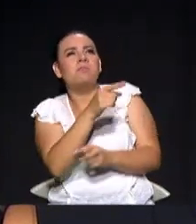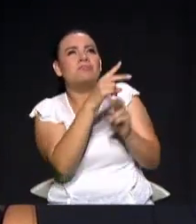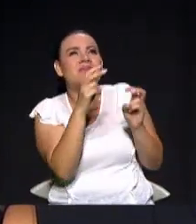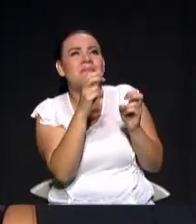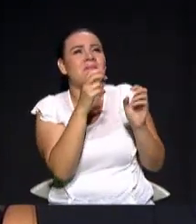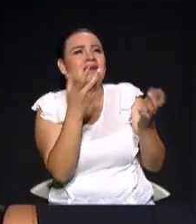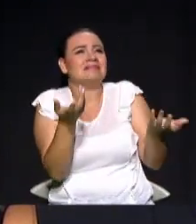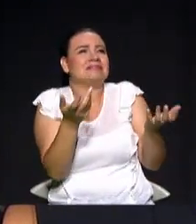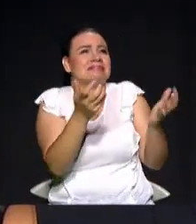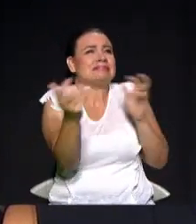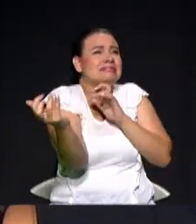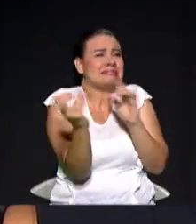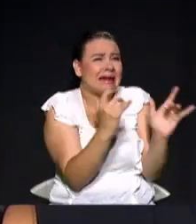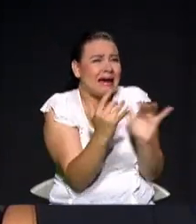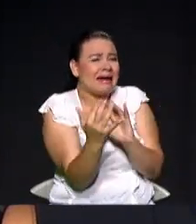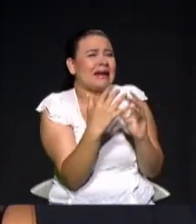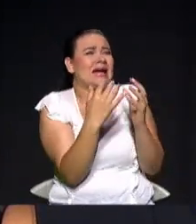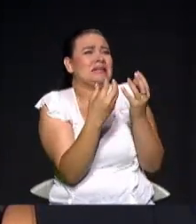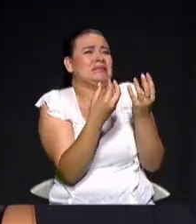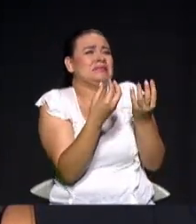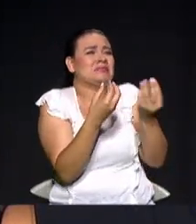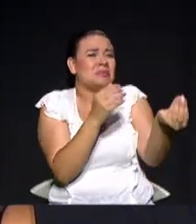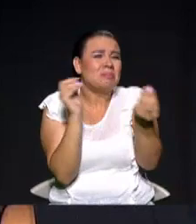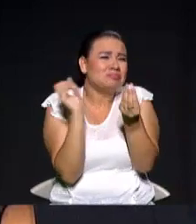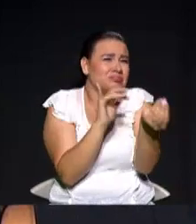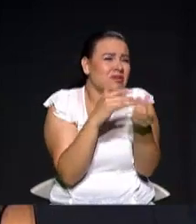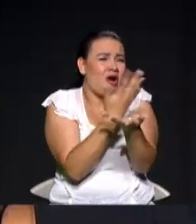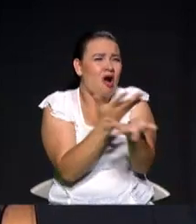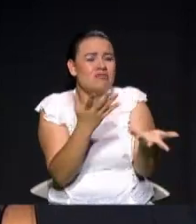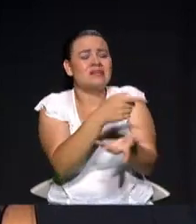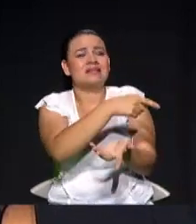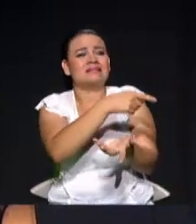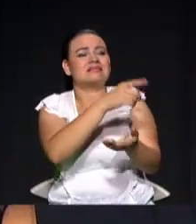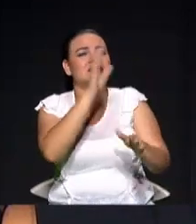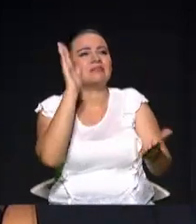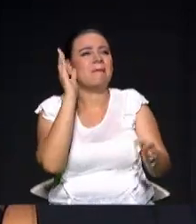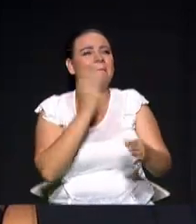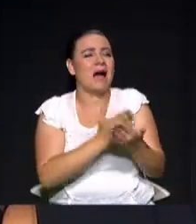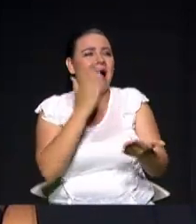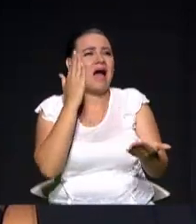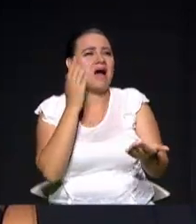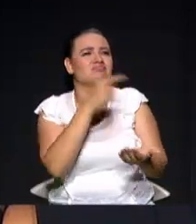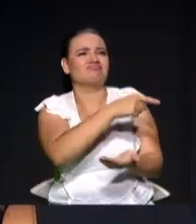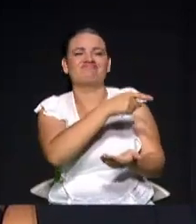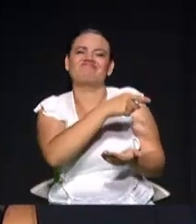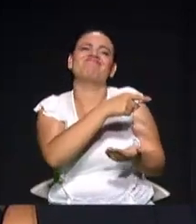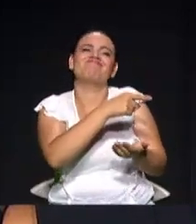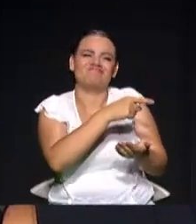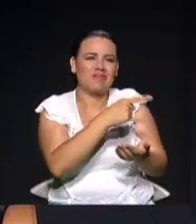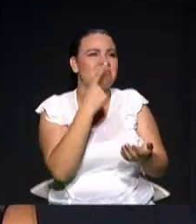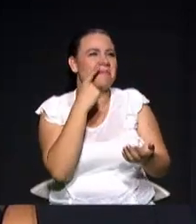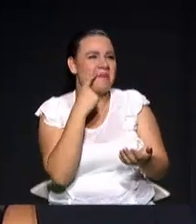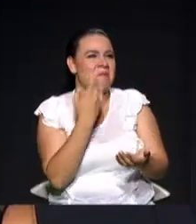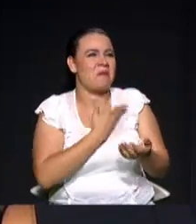sociedad, implica que no hay afecto en la familia, los padres divorciados,